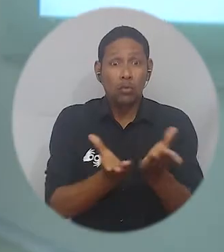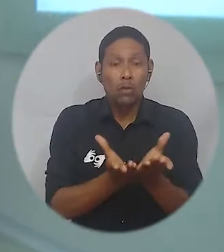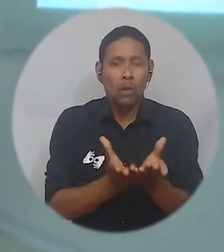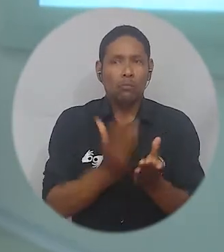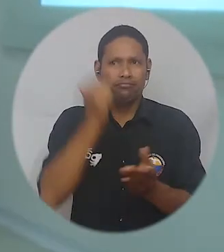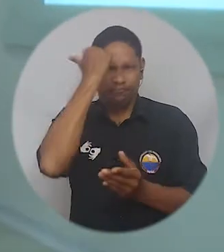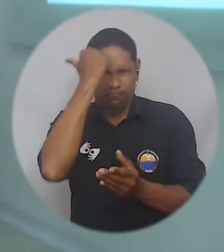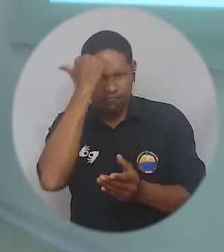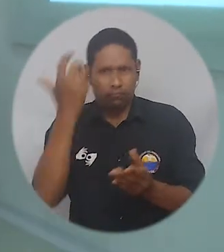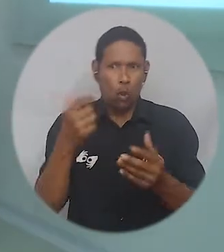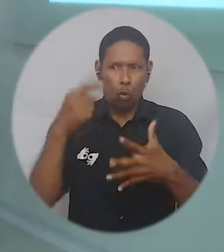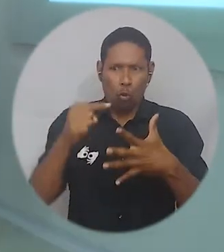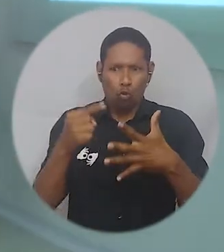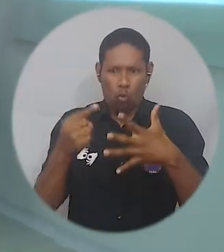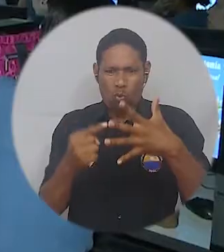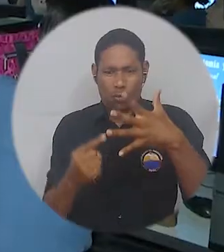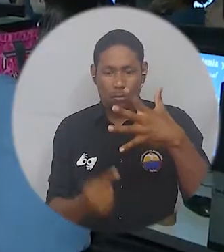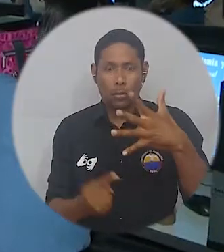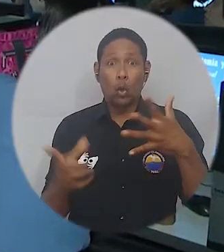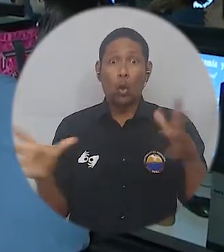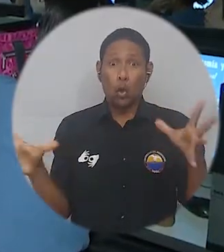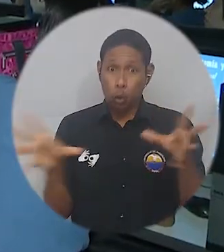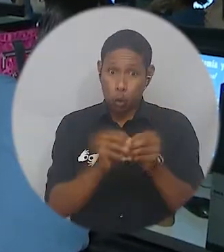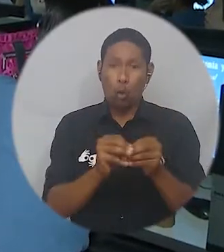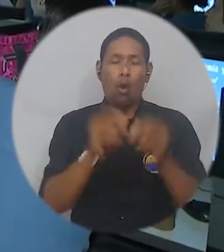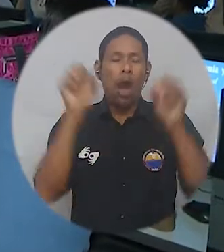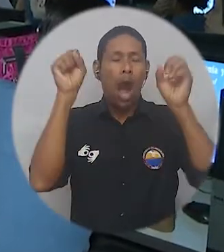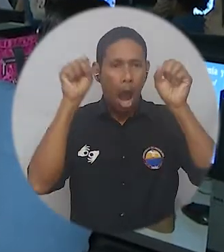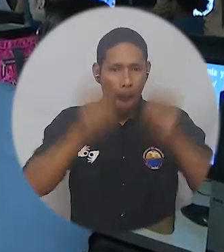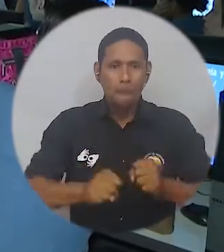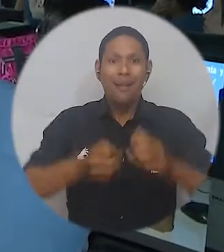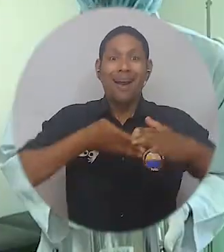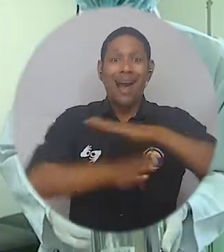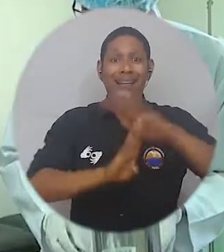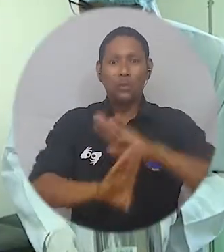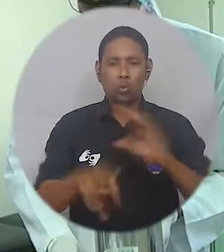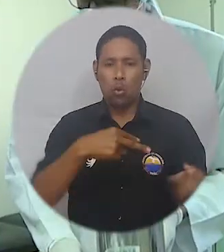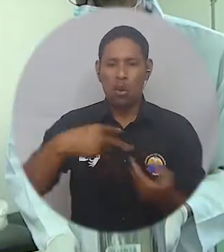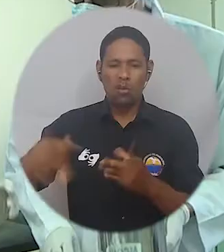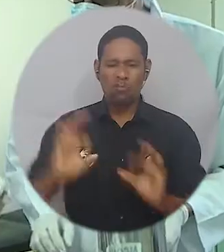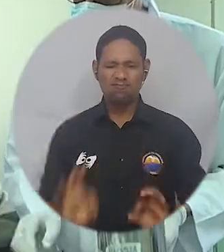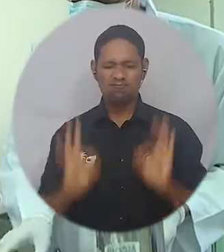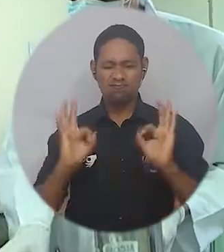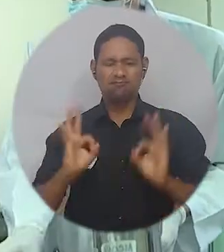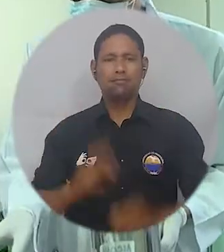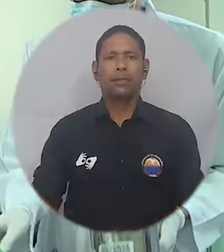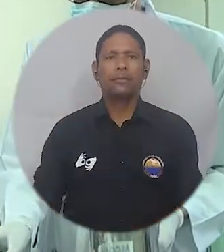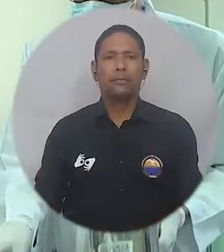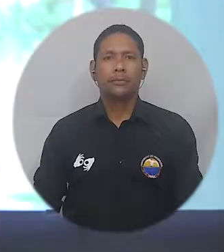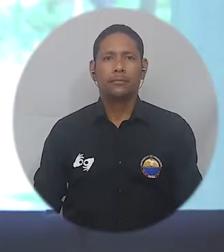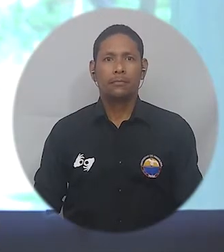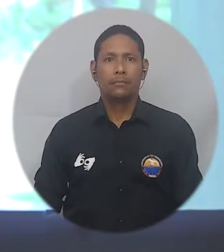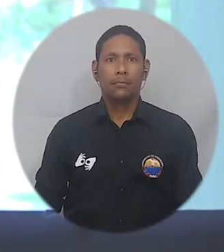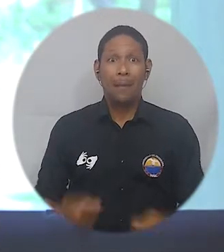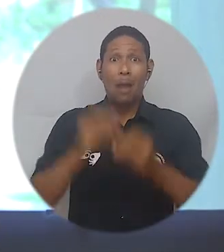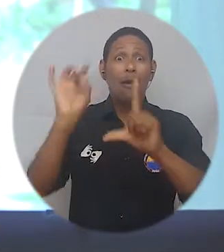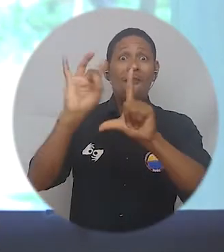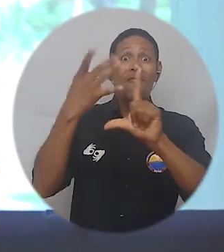estudiantes, profesores y demás actores institucionales puedan acceder a una educación con calidad.